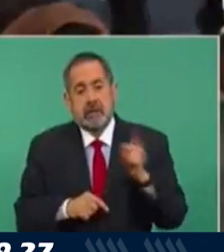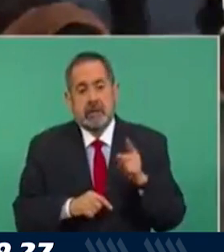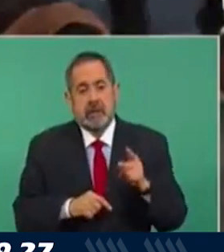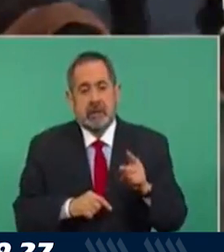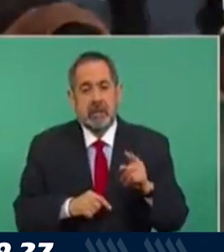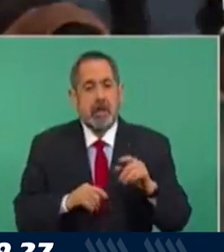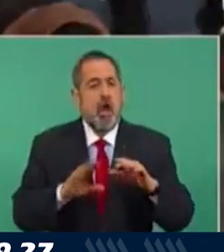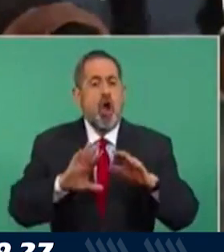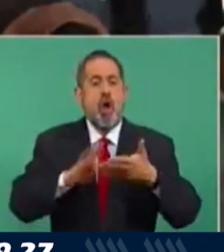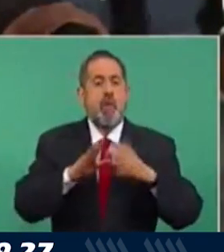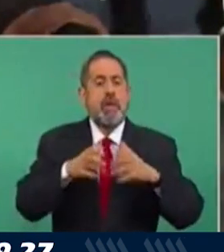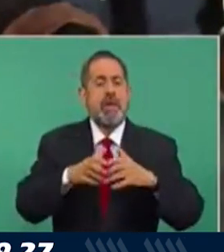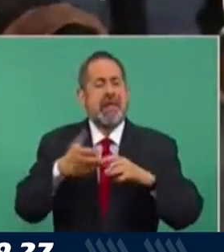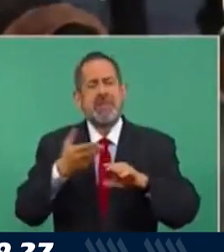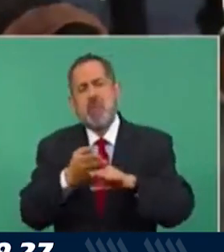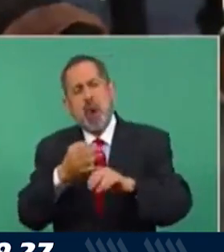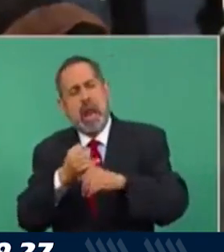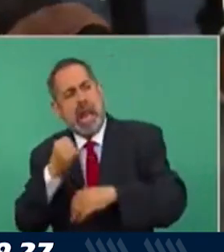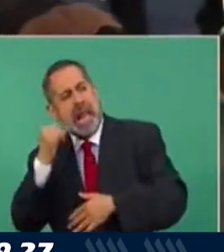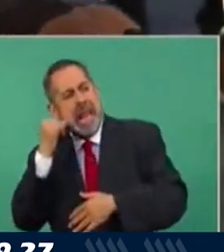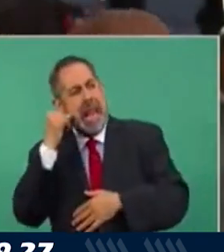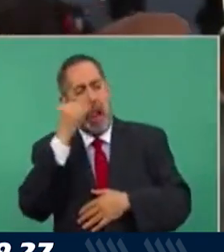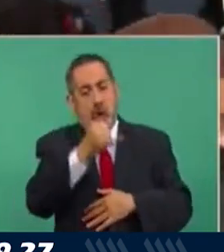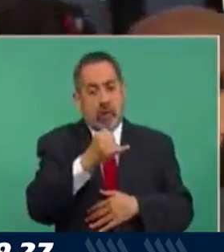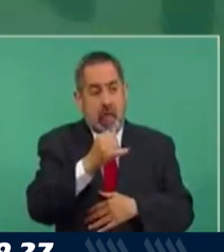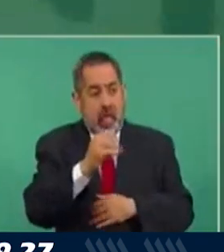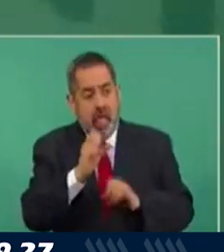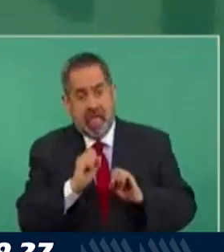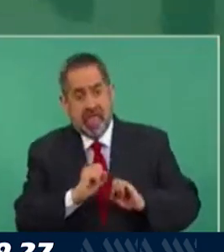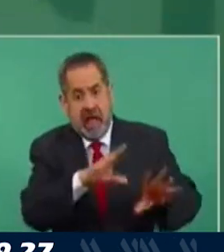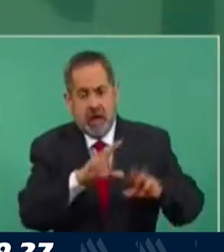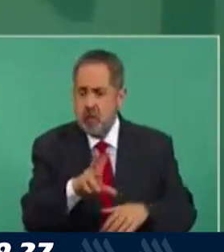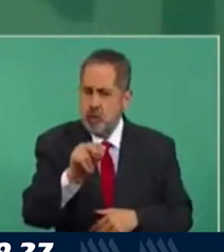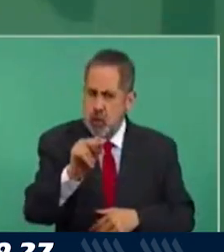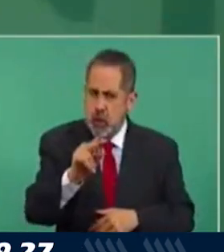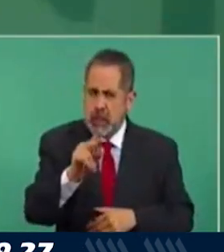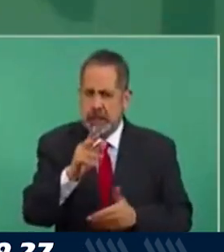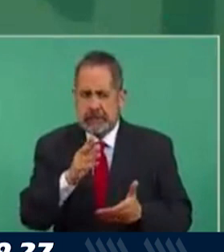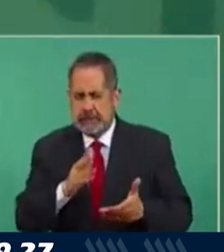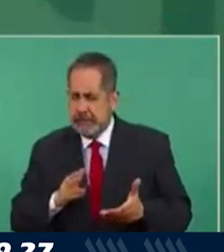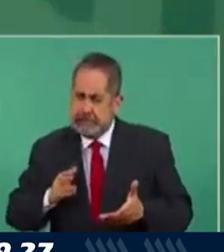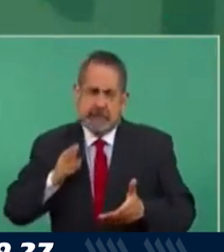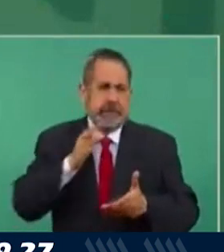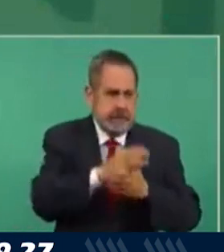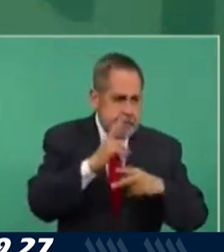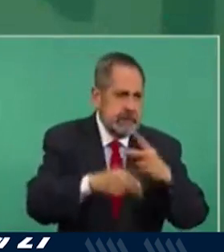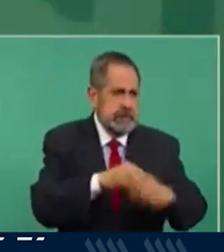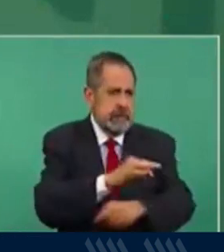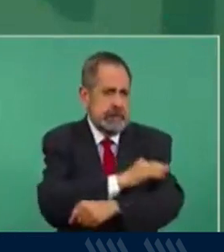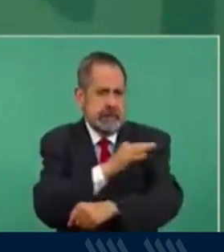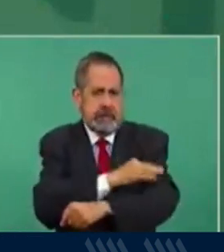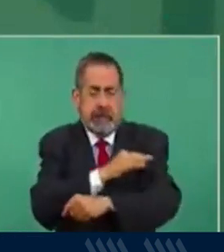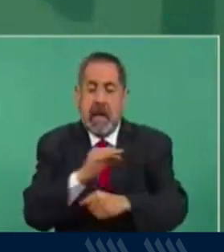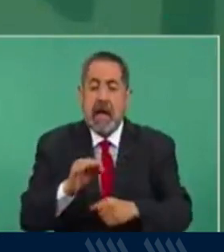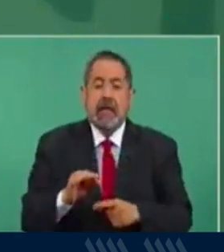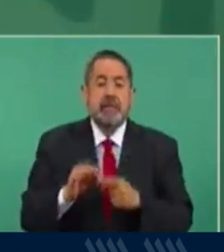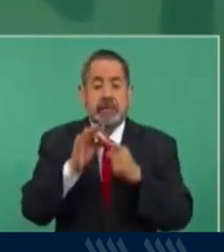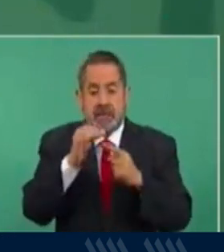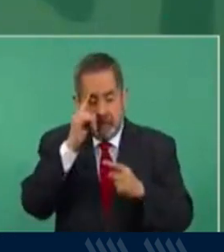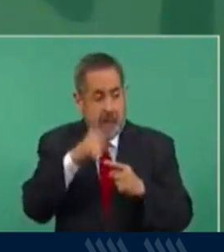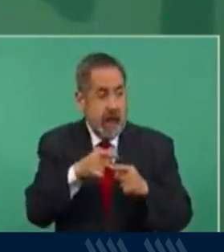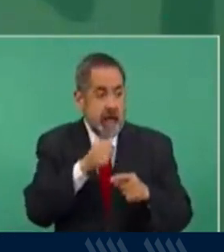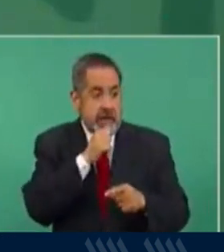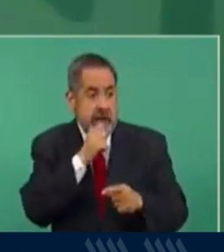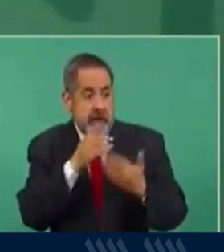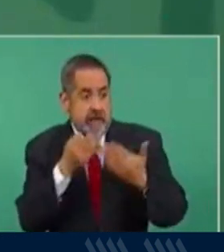comunidades mucho, muy apartadas y no queremos dejarlos. Entonces, se echó a andar un plan especial para atender a rezagados